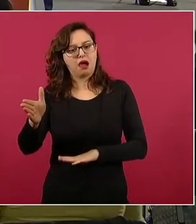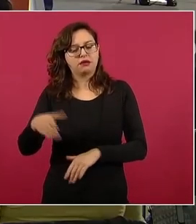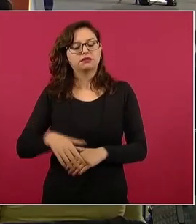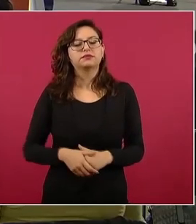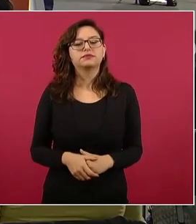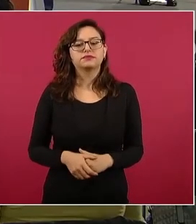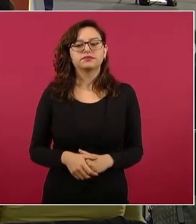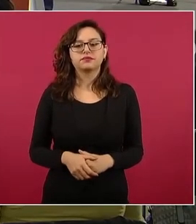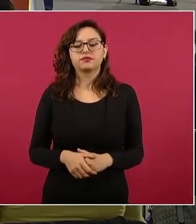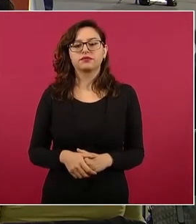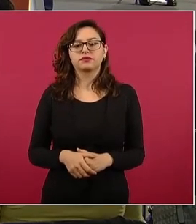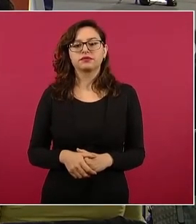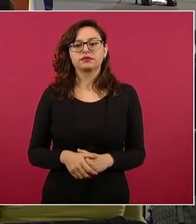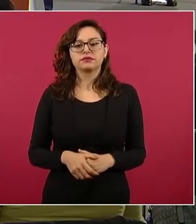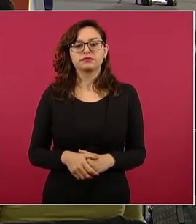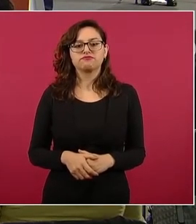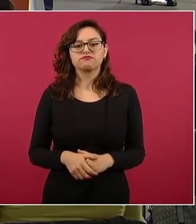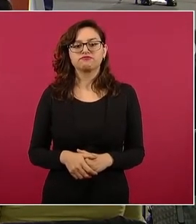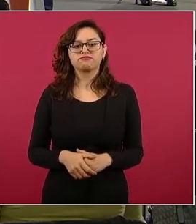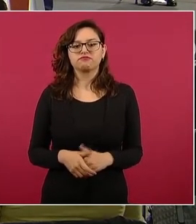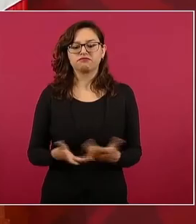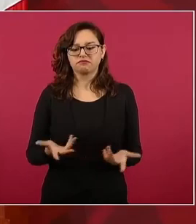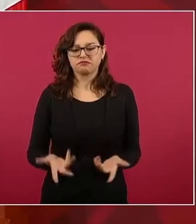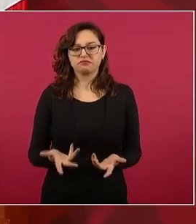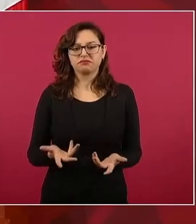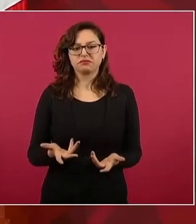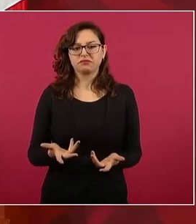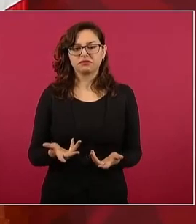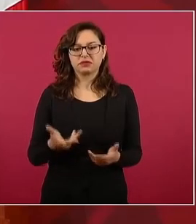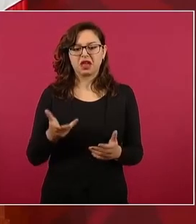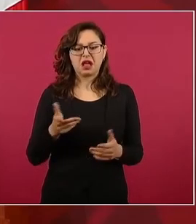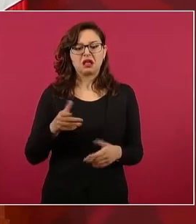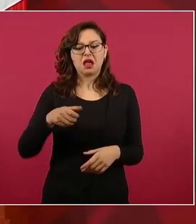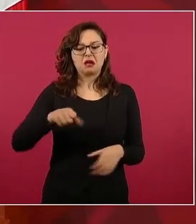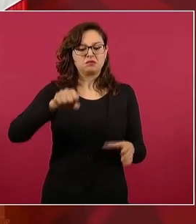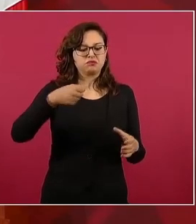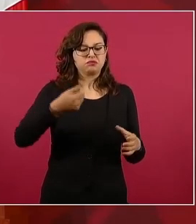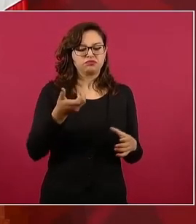mojaba en agua bendita su puñal antes de matar